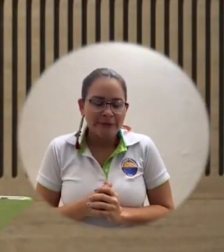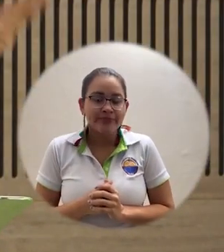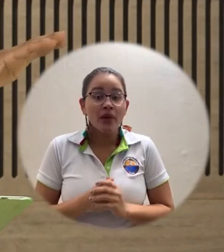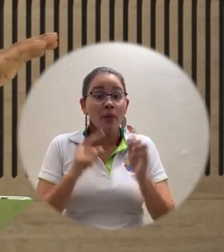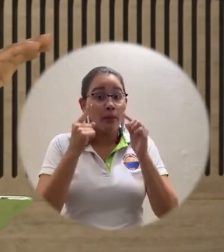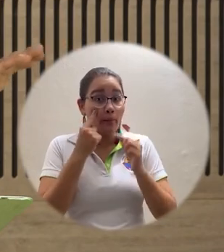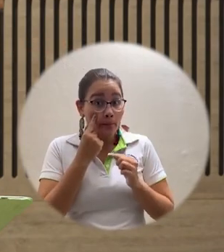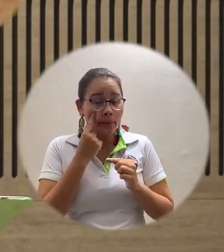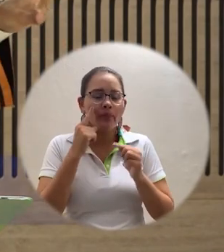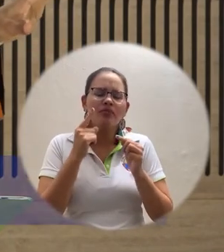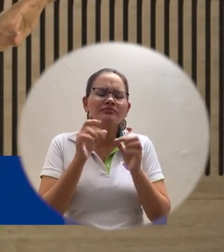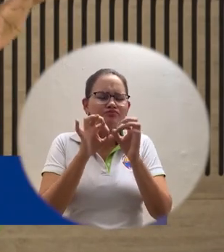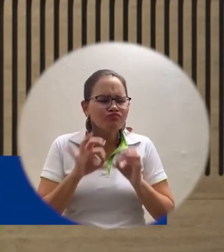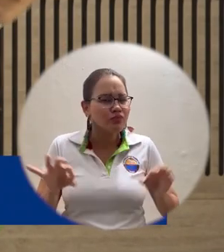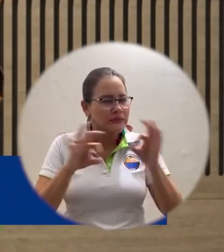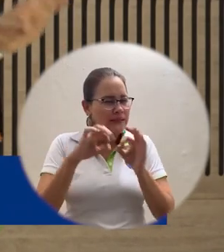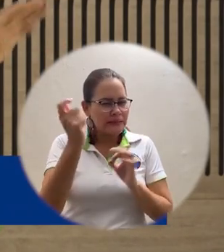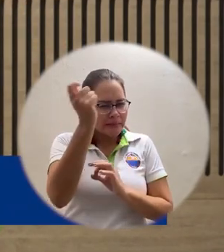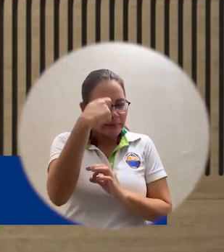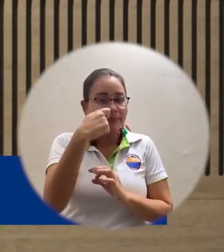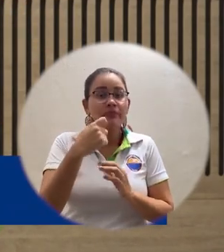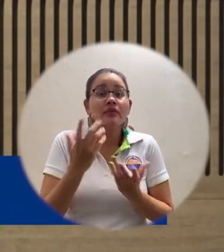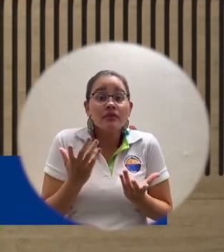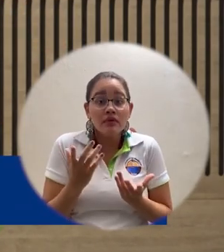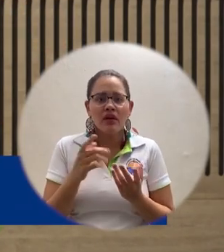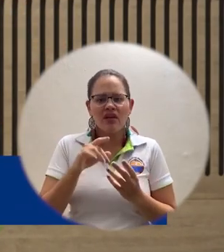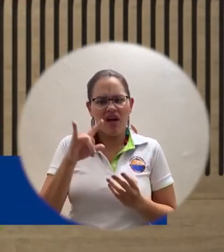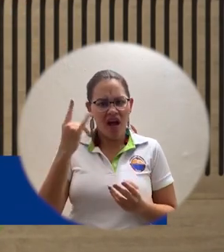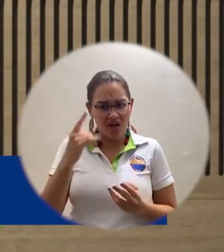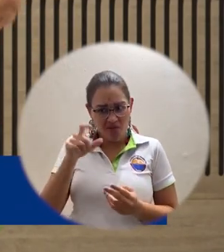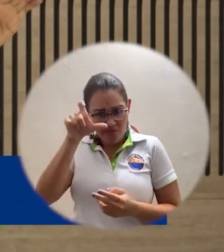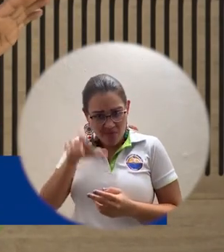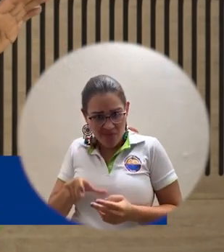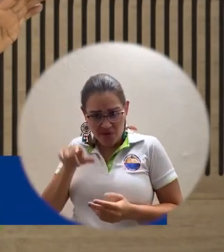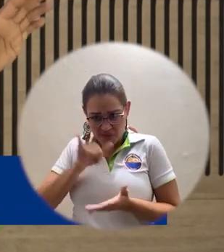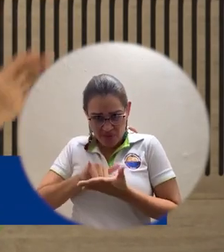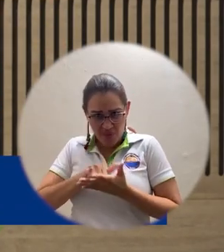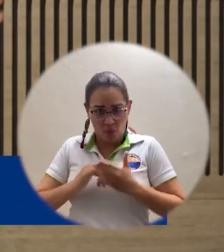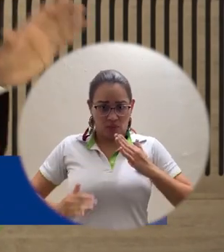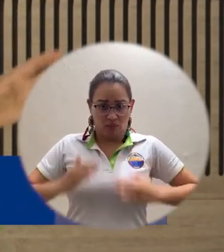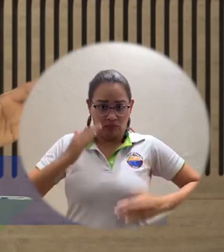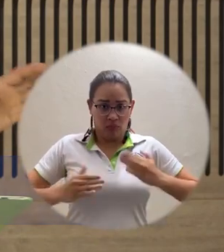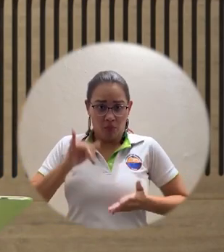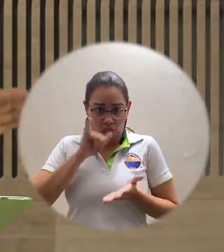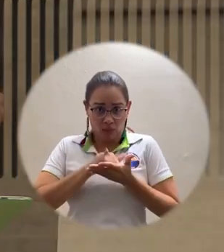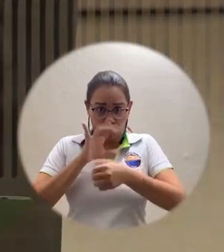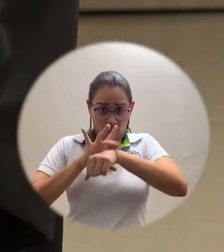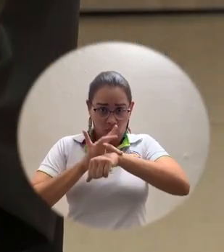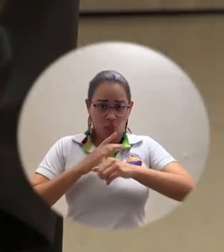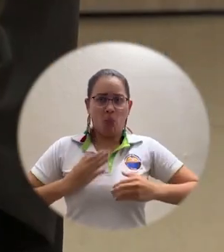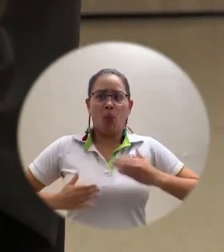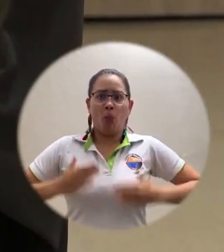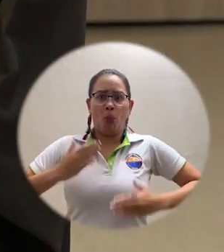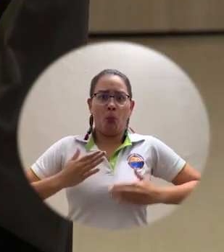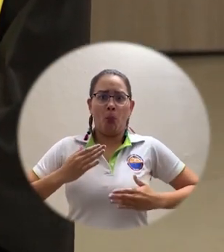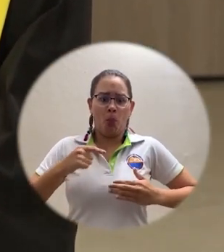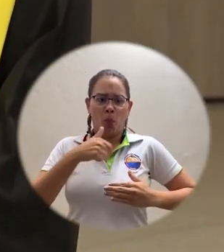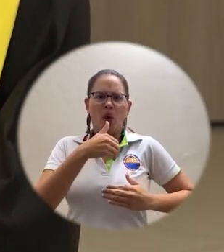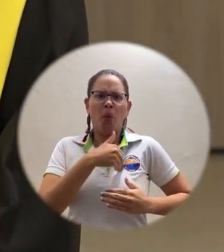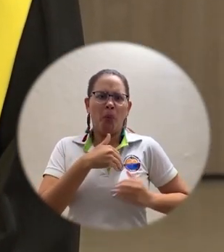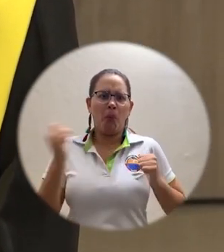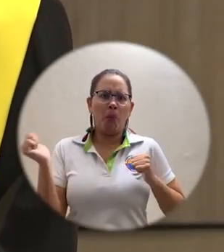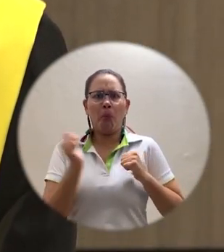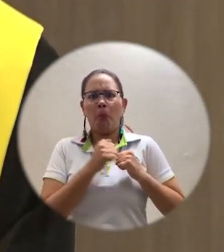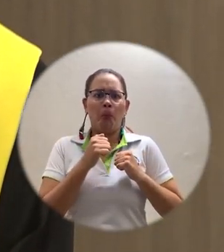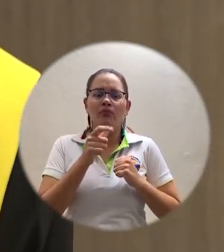sí tenemos es que esa imagen de ese robot humanoide es exactamente lo que no debería ser un profesional nuestro ni un profesional de